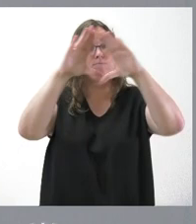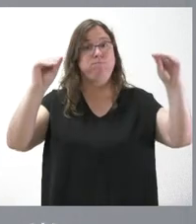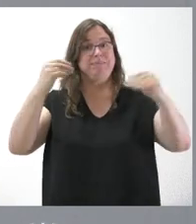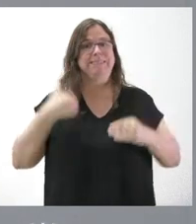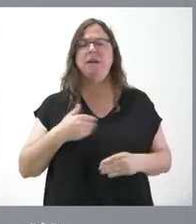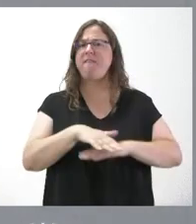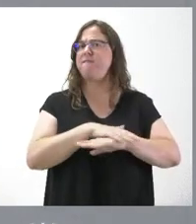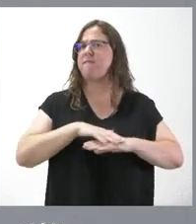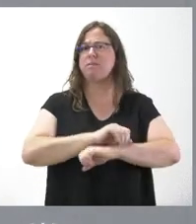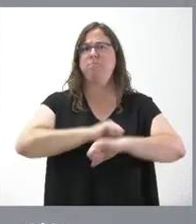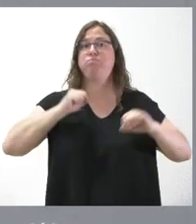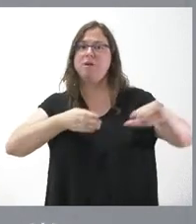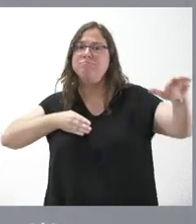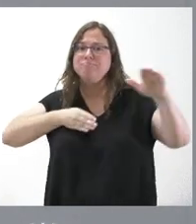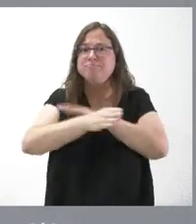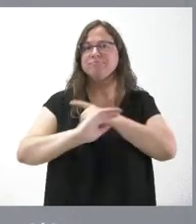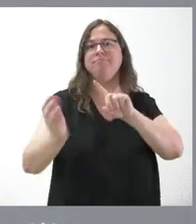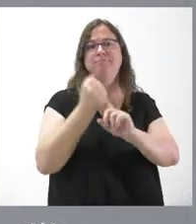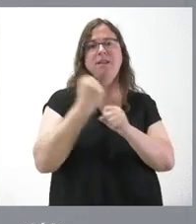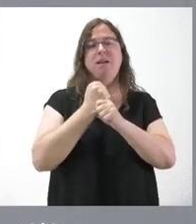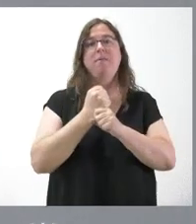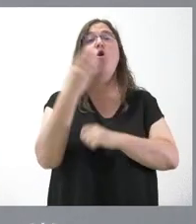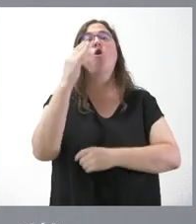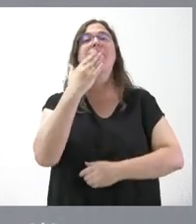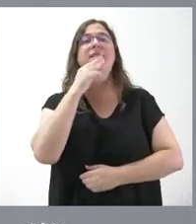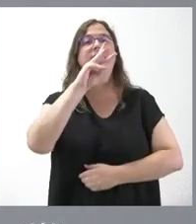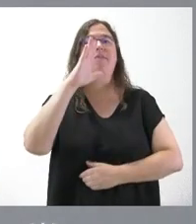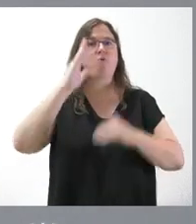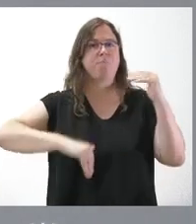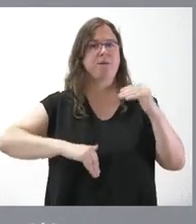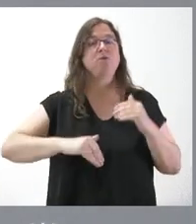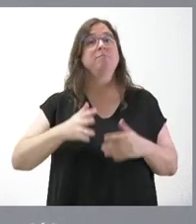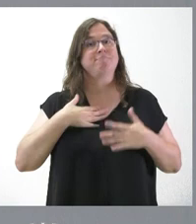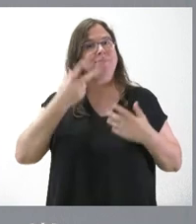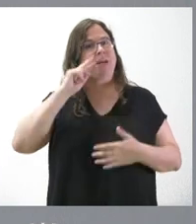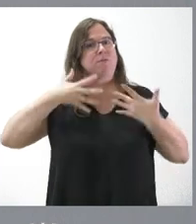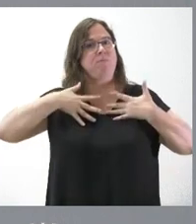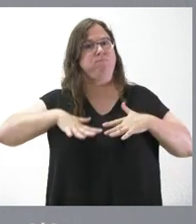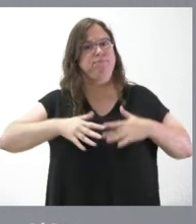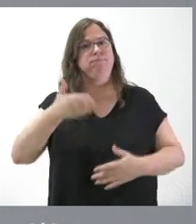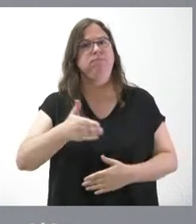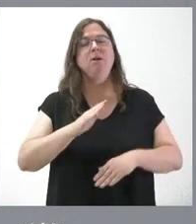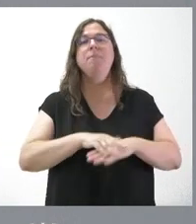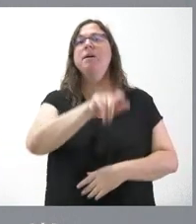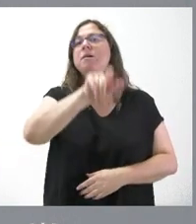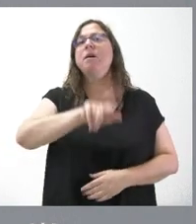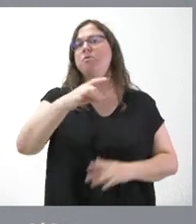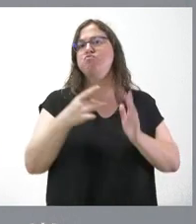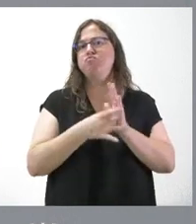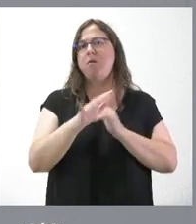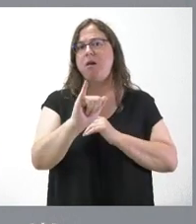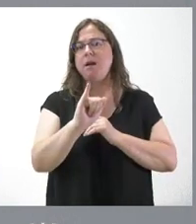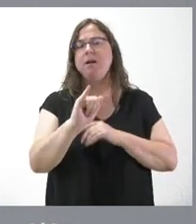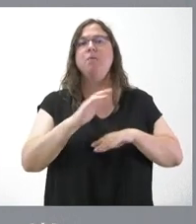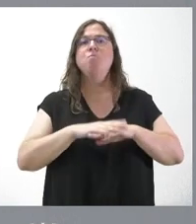pilar de acceso al mundo laboral para los jóvenes menores de 35 años. Tienen una experiencia muy importante de personas cualificadas, bien sean